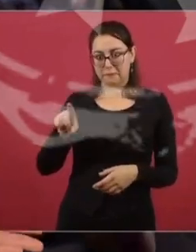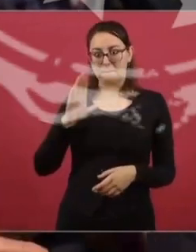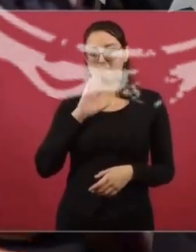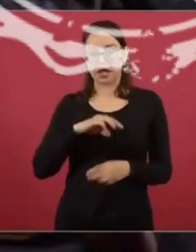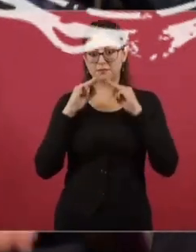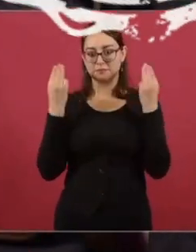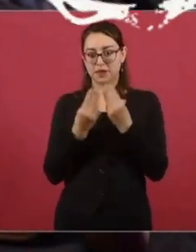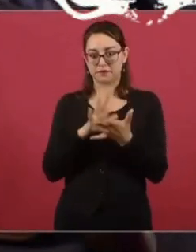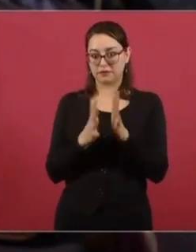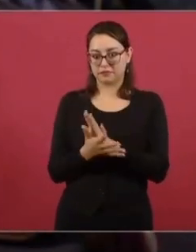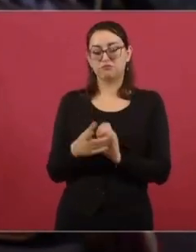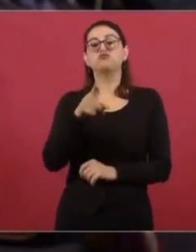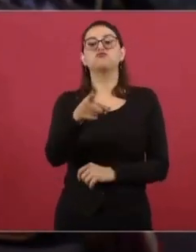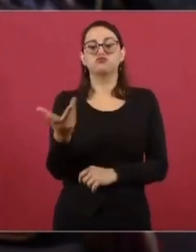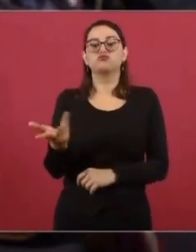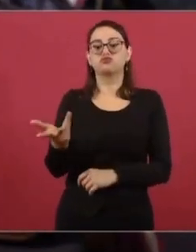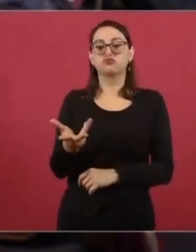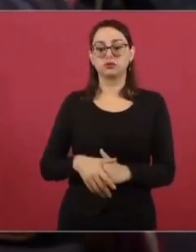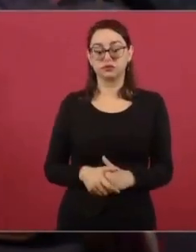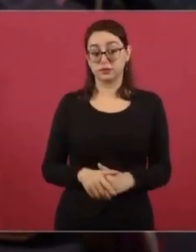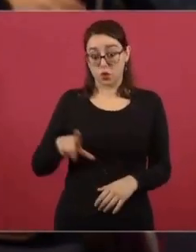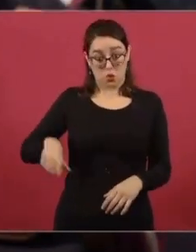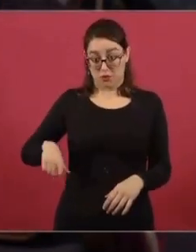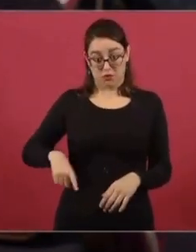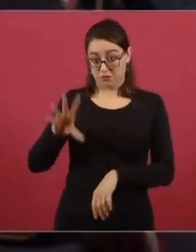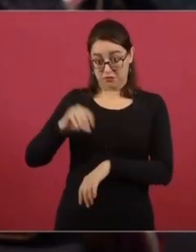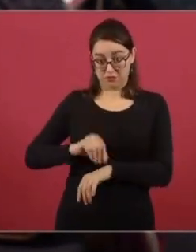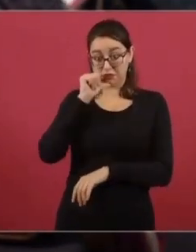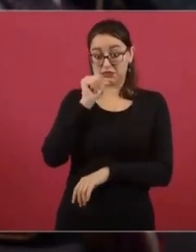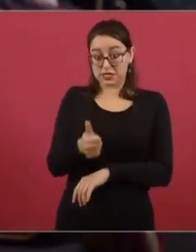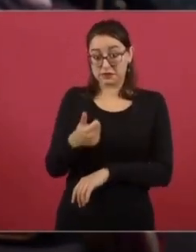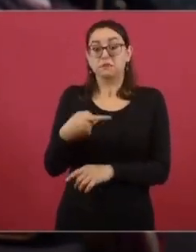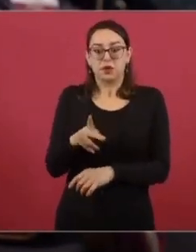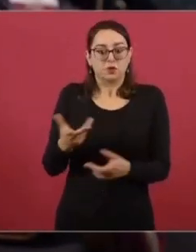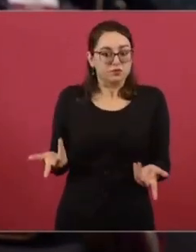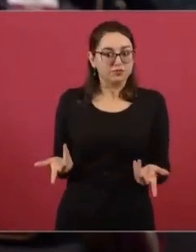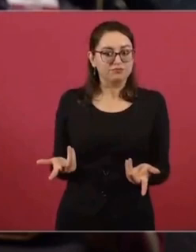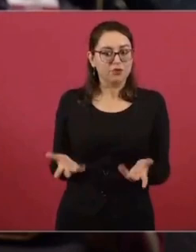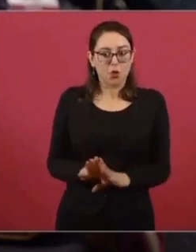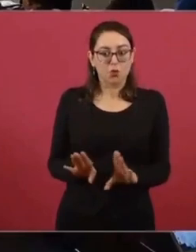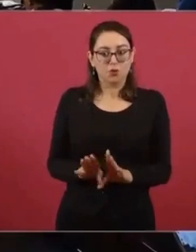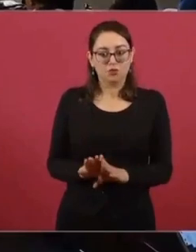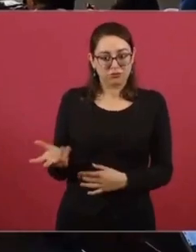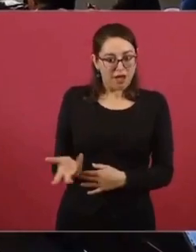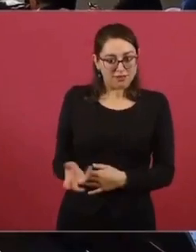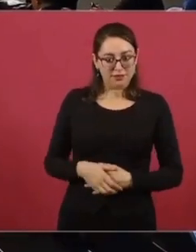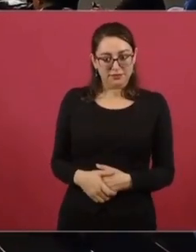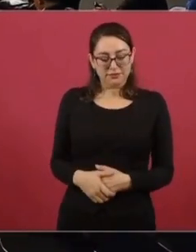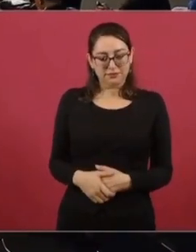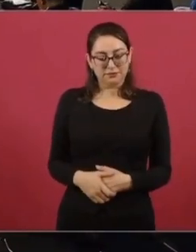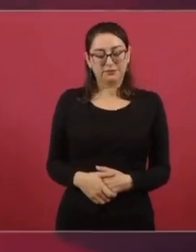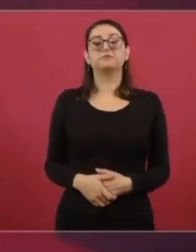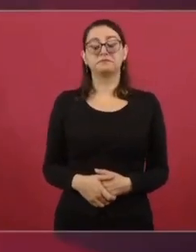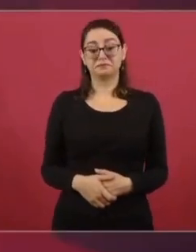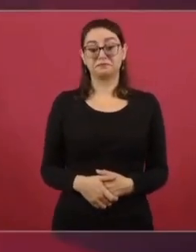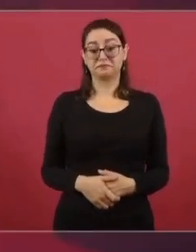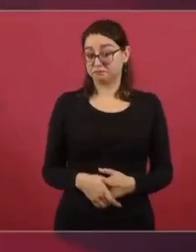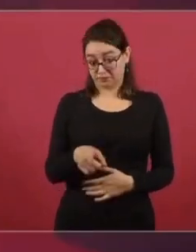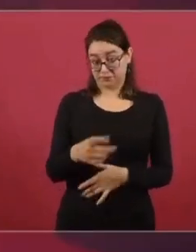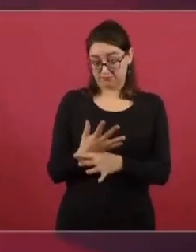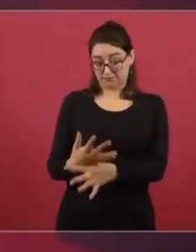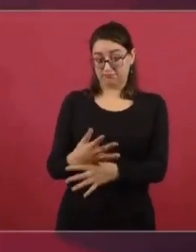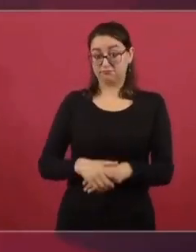Una presunta vinculación de autoridades con el crimen organizado, usted ha dicho que su gobierno no se va a permitir esta complicidad, ¿qué opinión le merece al respecto? Pues eso que tú sostienes, no se permite